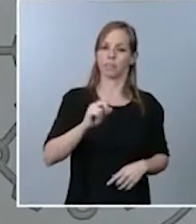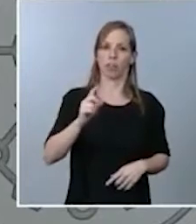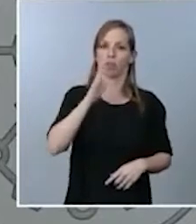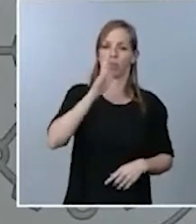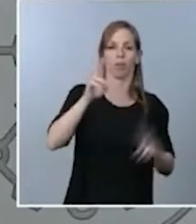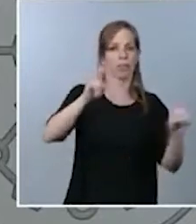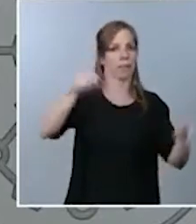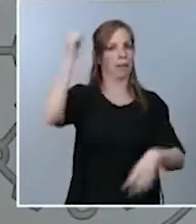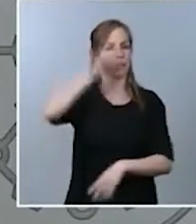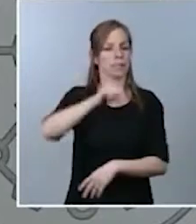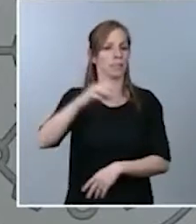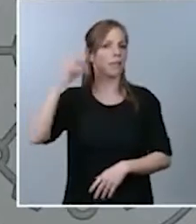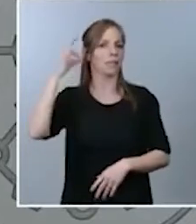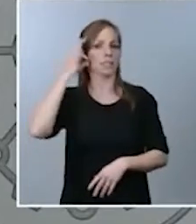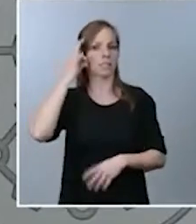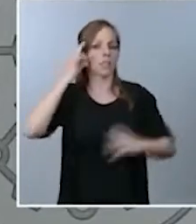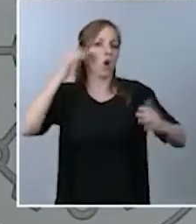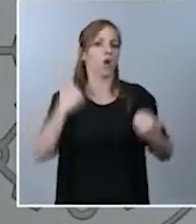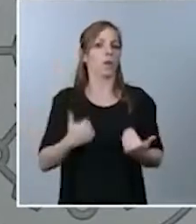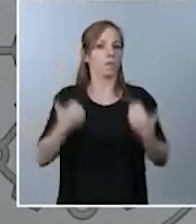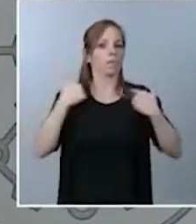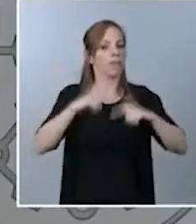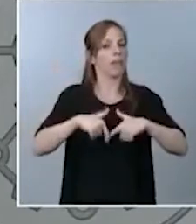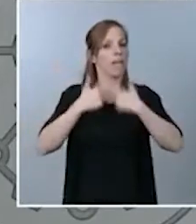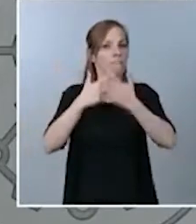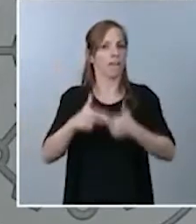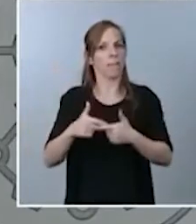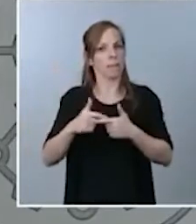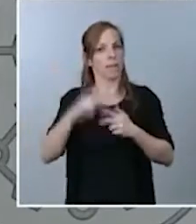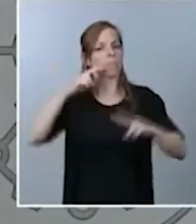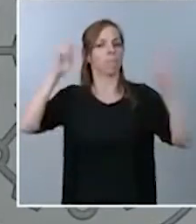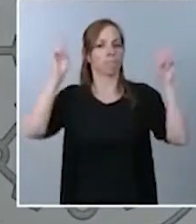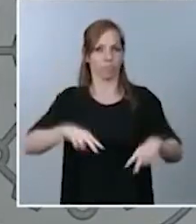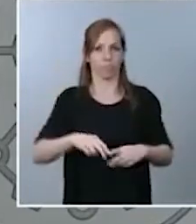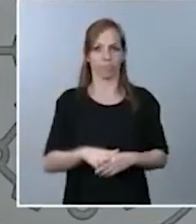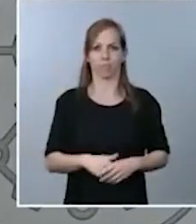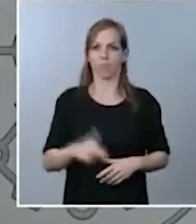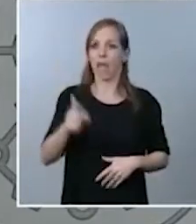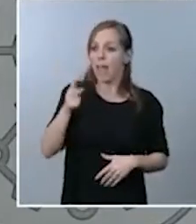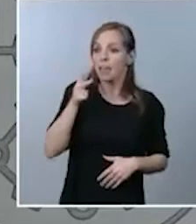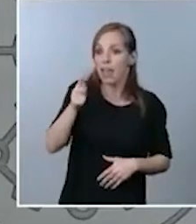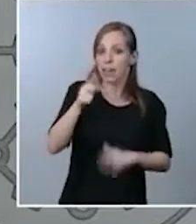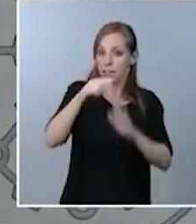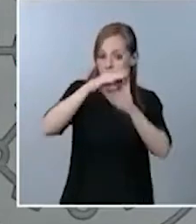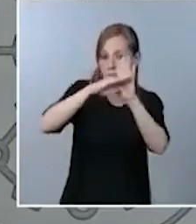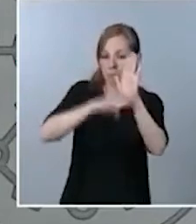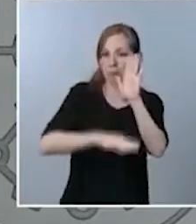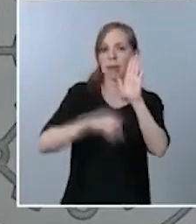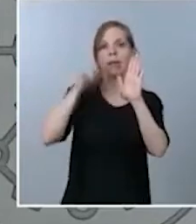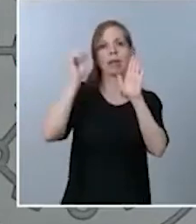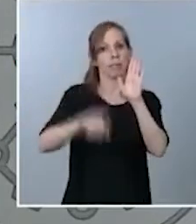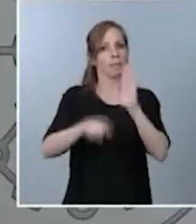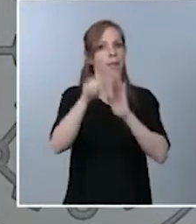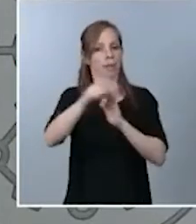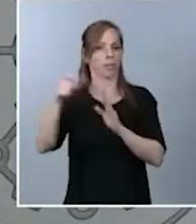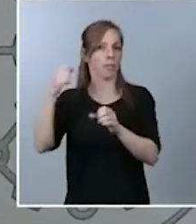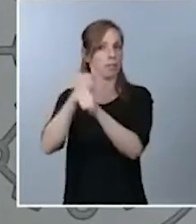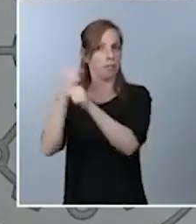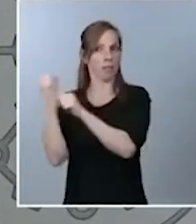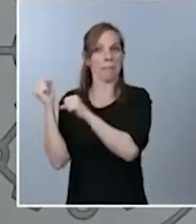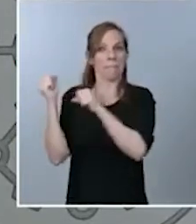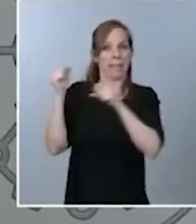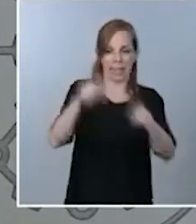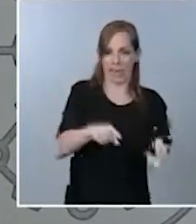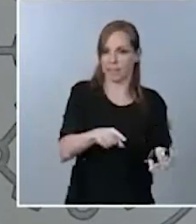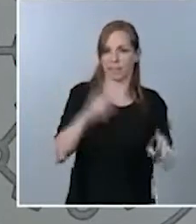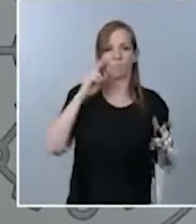responsabilidad familiar. Estos mismos derechos son reconocidos a los trabajadores migrantes en cualquiera de los